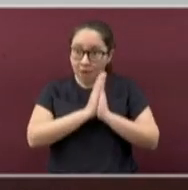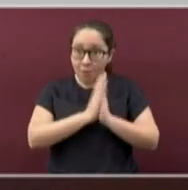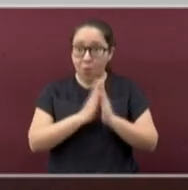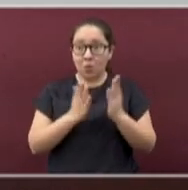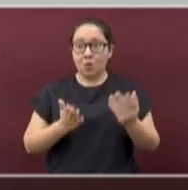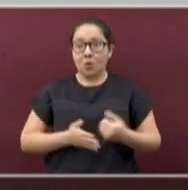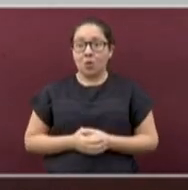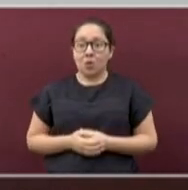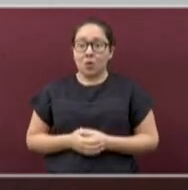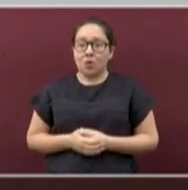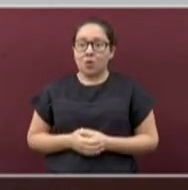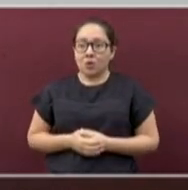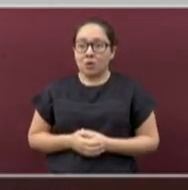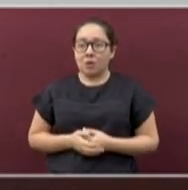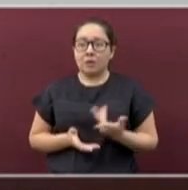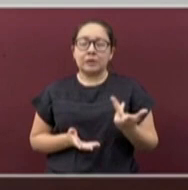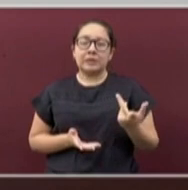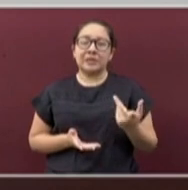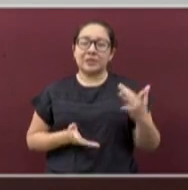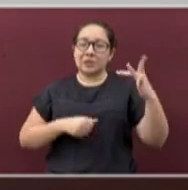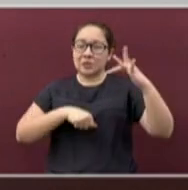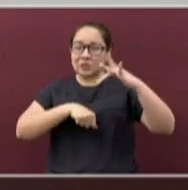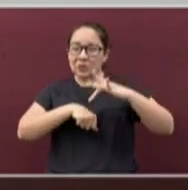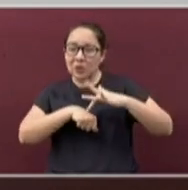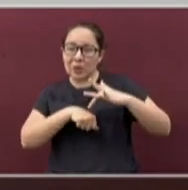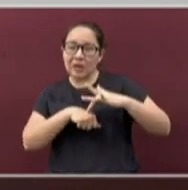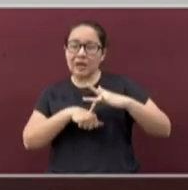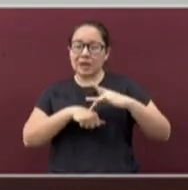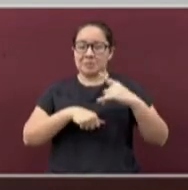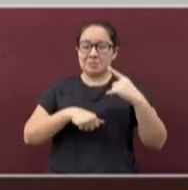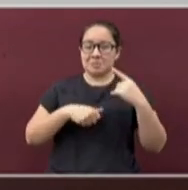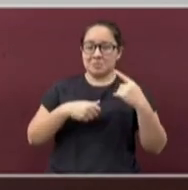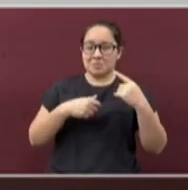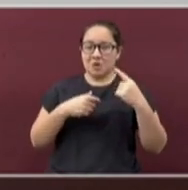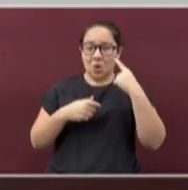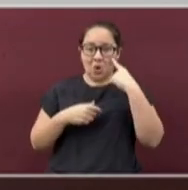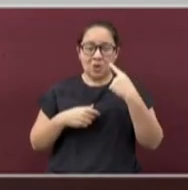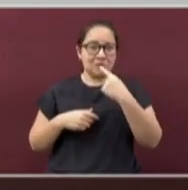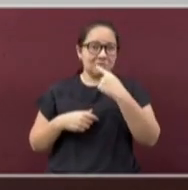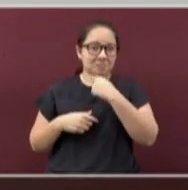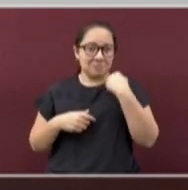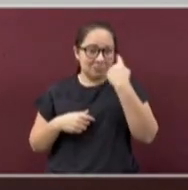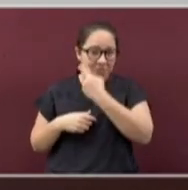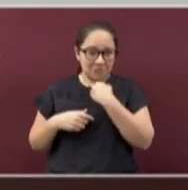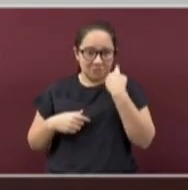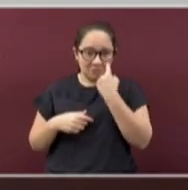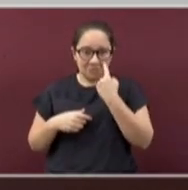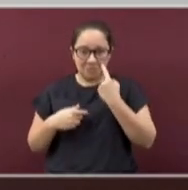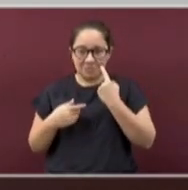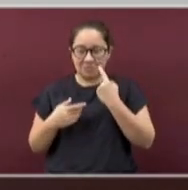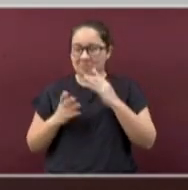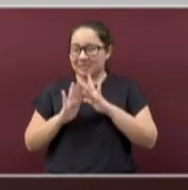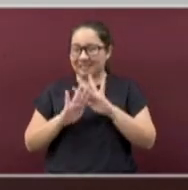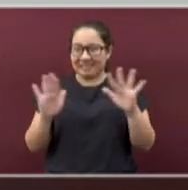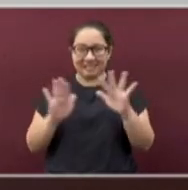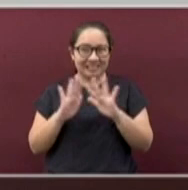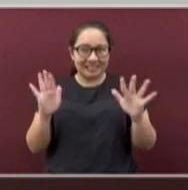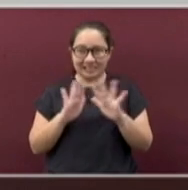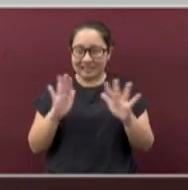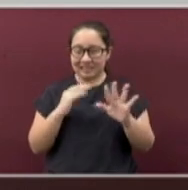ojos, la nariz y la boca con las manos sin lavar. Recuerde, lavarse